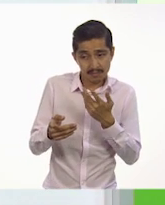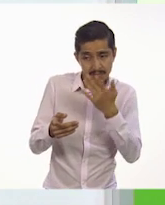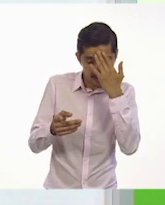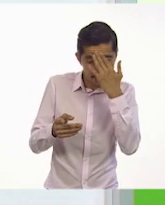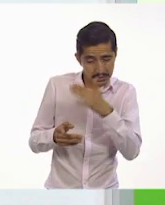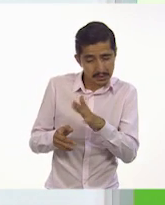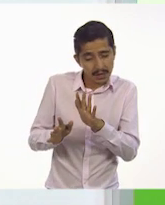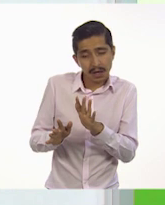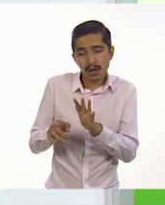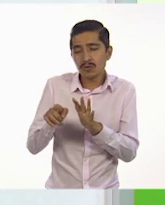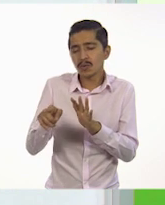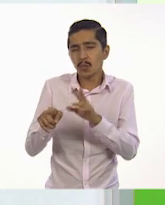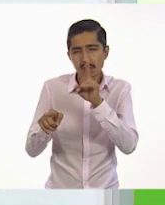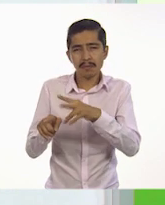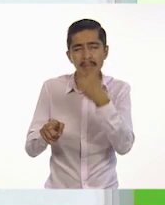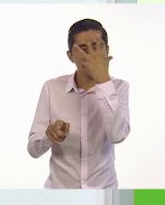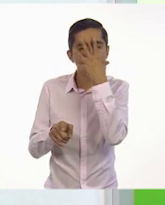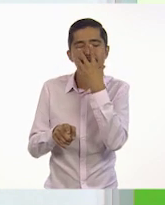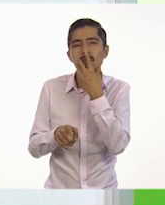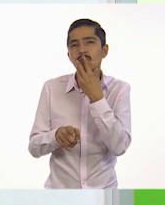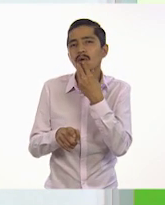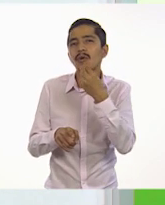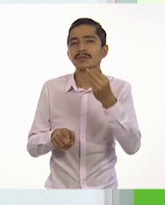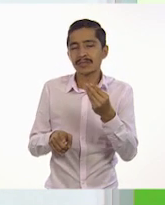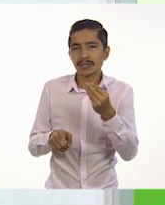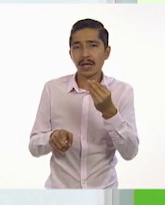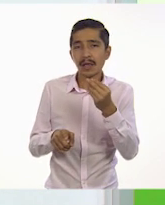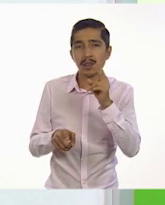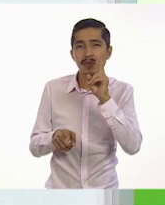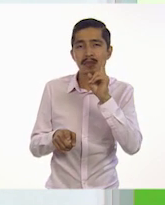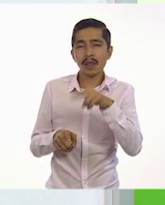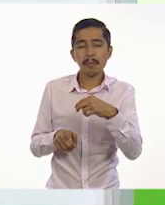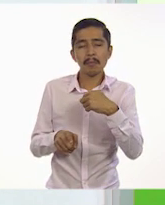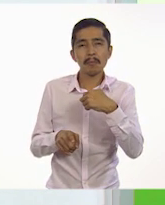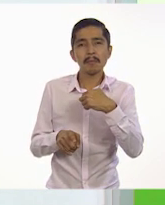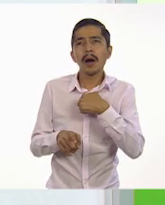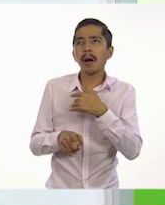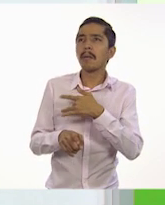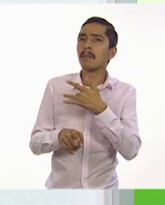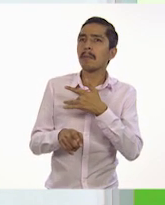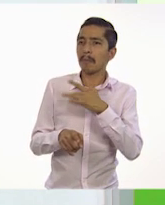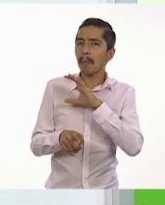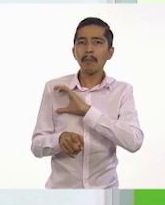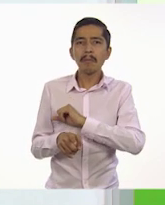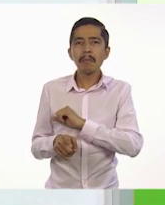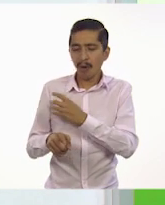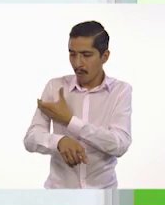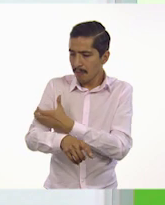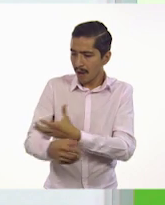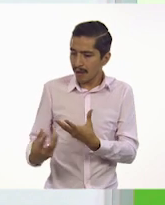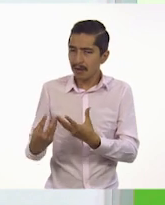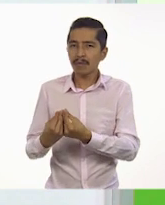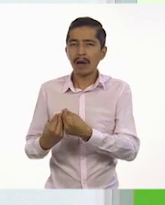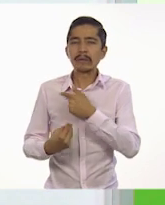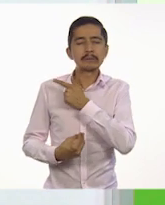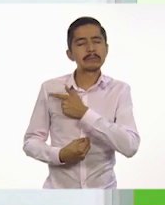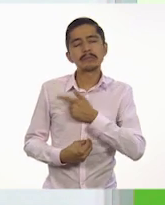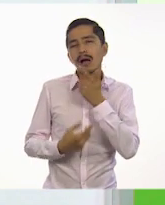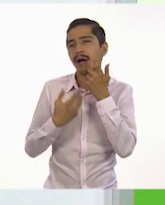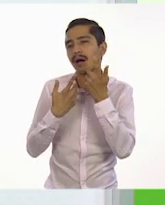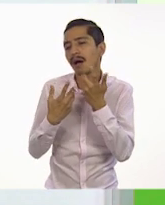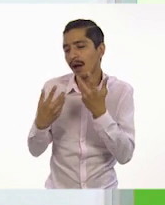muy hermosa. Me agrada mucho tu compañía. Me gustaría estar juntos